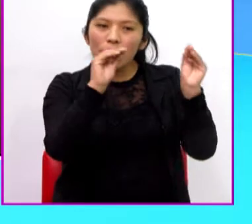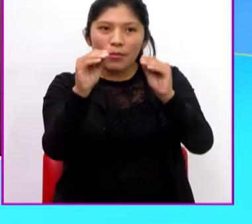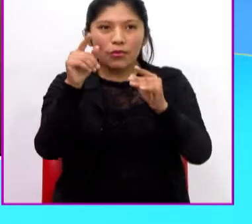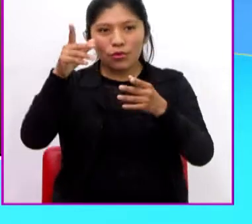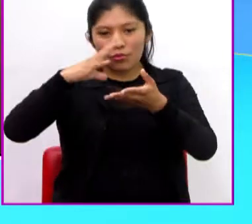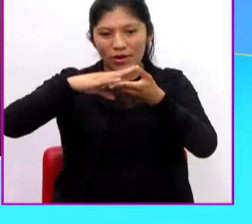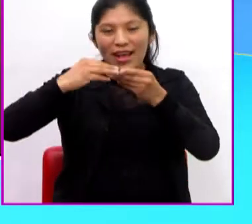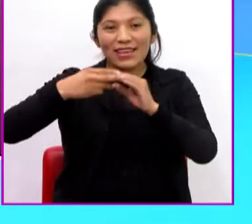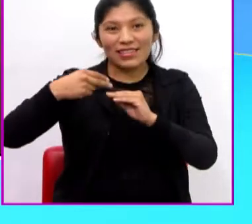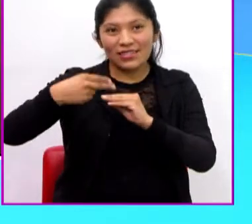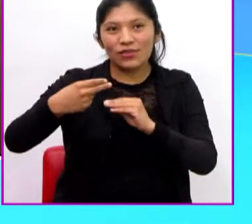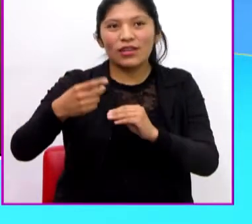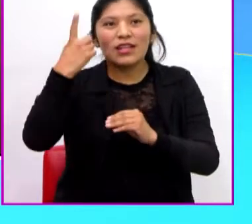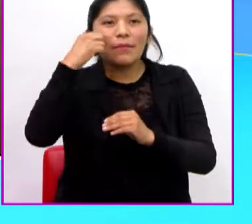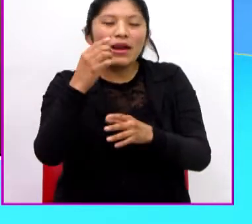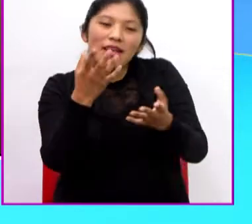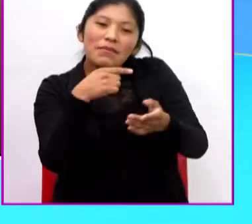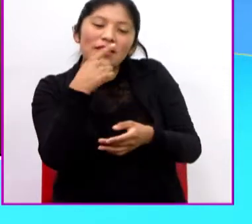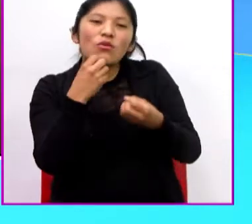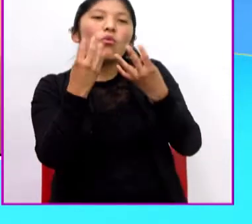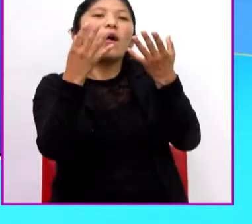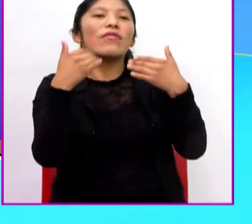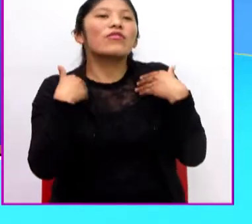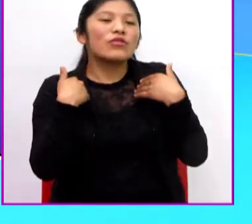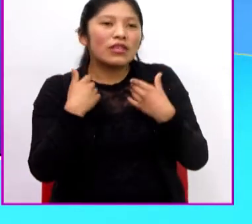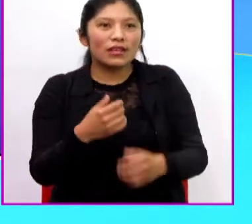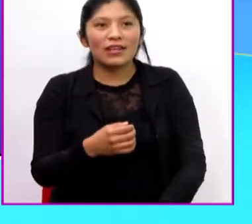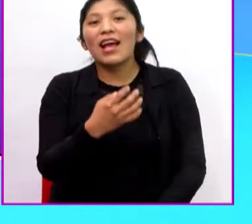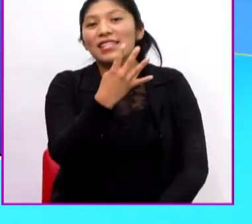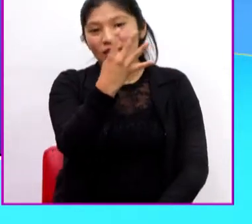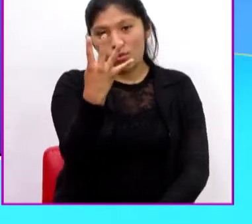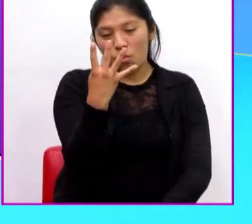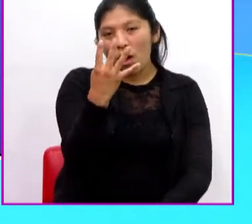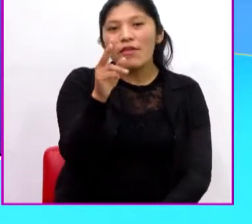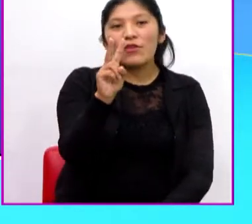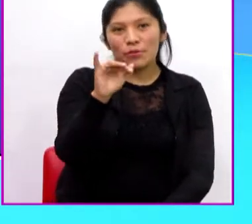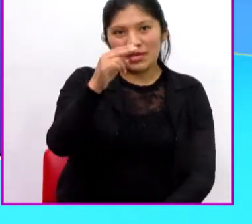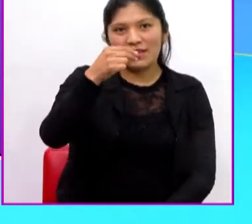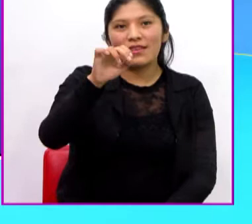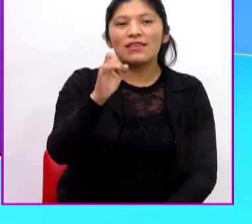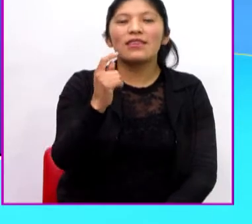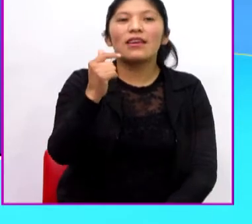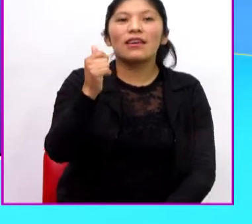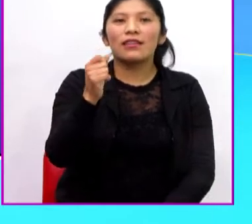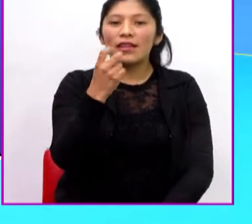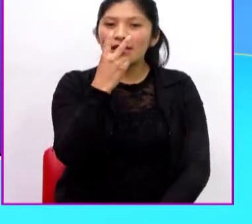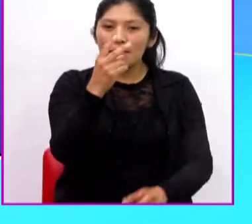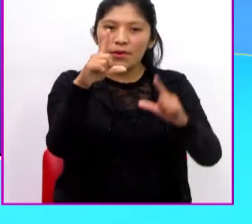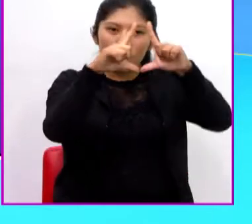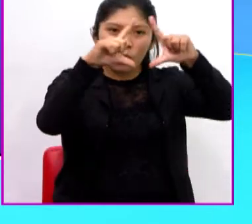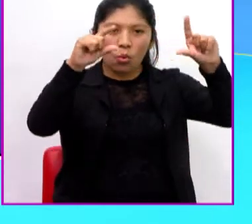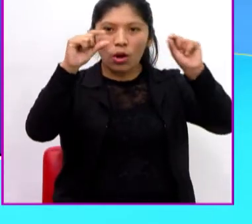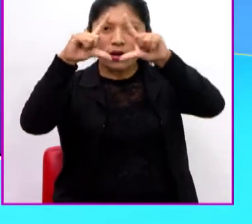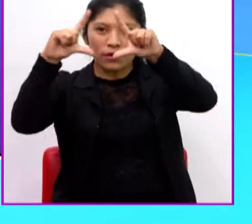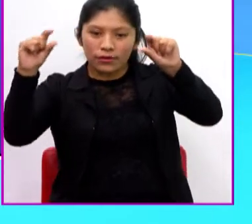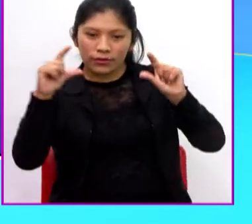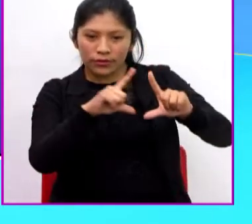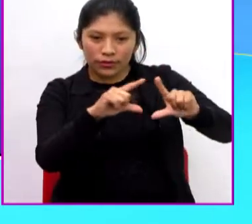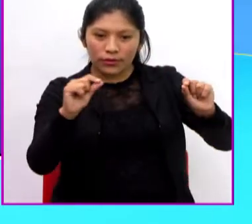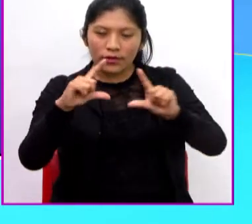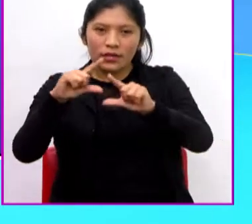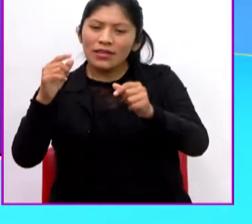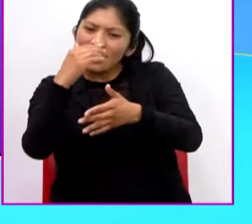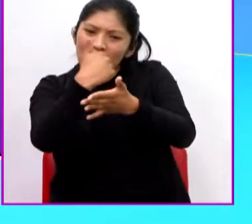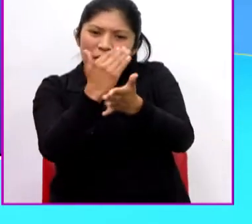para que me digan cuántas viñetas tiene. Sí, son cuatro viñetas. Se ven cuatro escenas y cada una es una